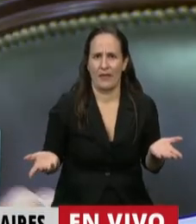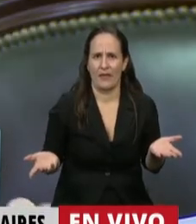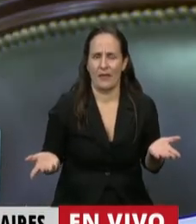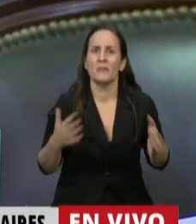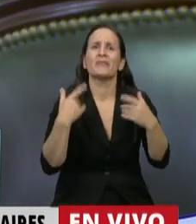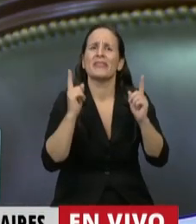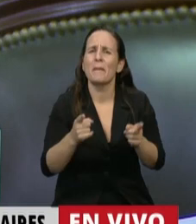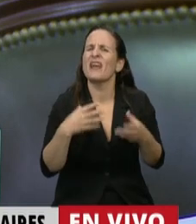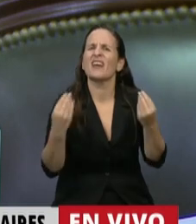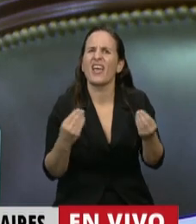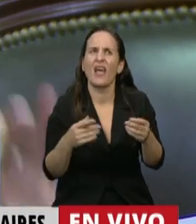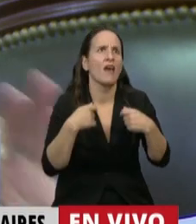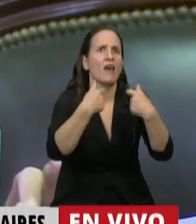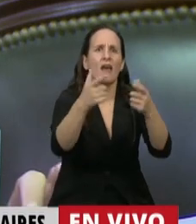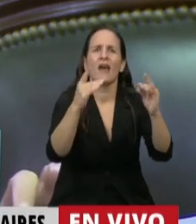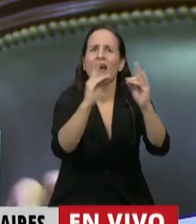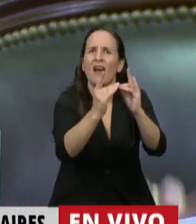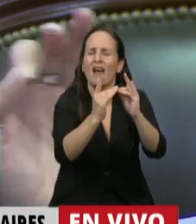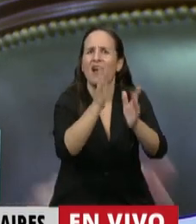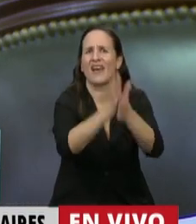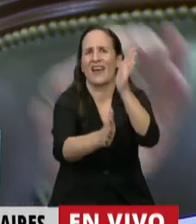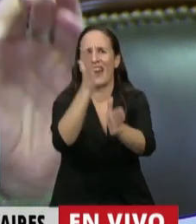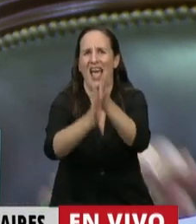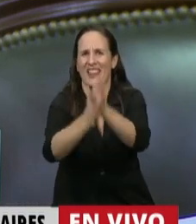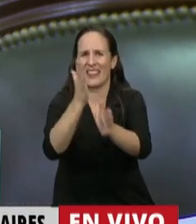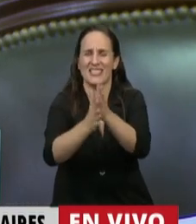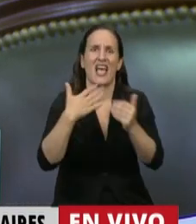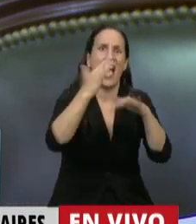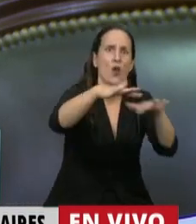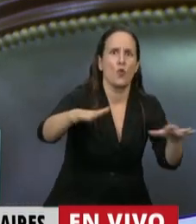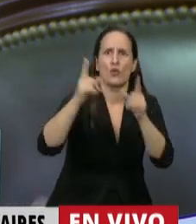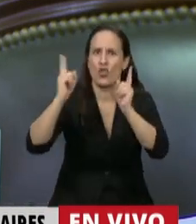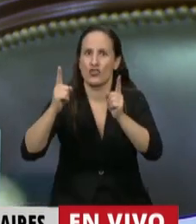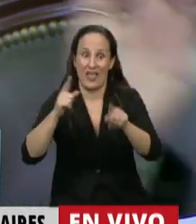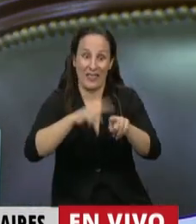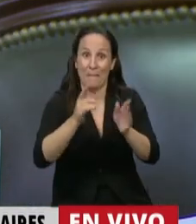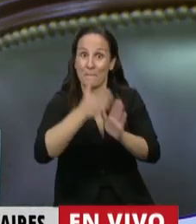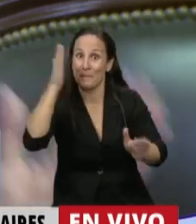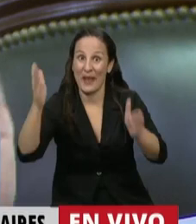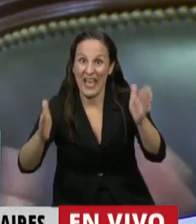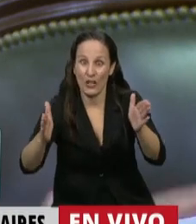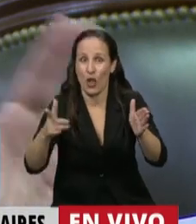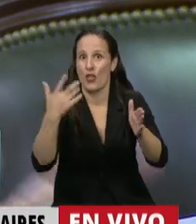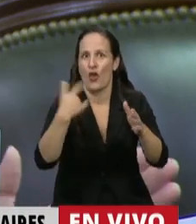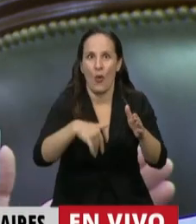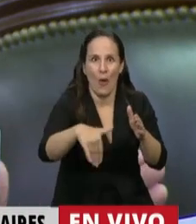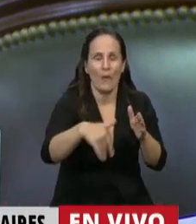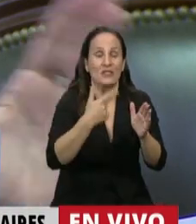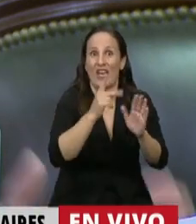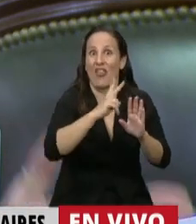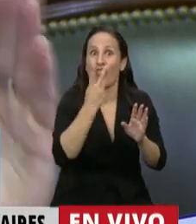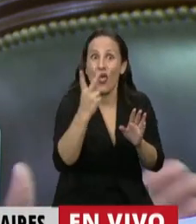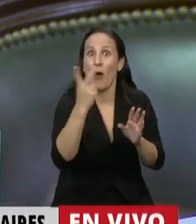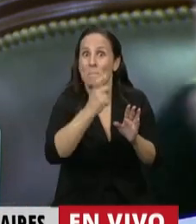conectividad gratuita para alumnos y docentes durante este periodo que vamos dos meses